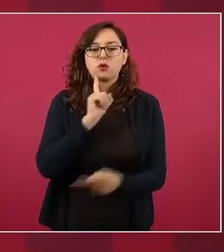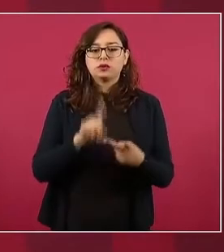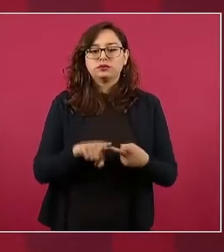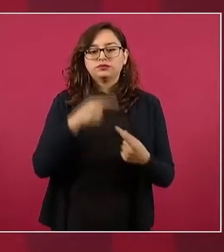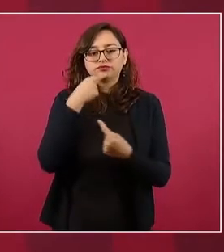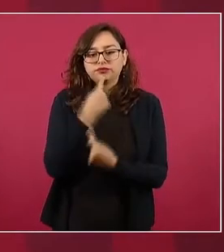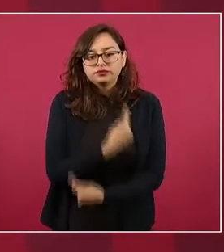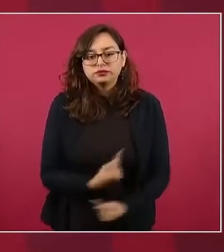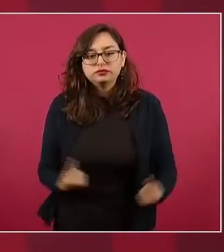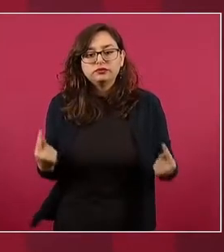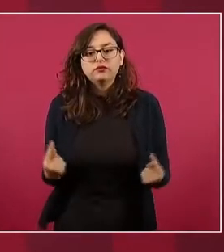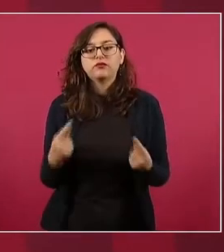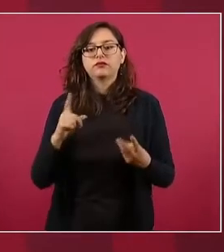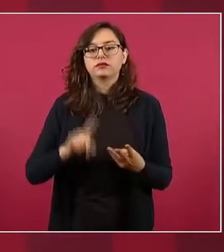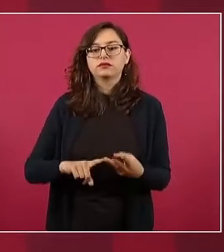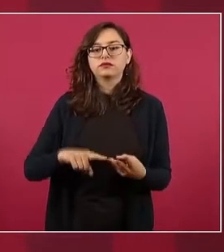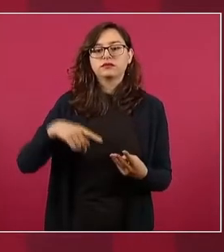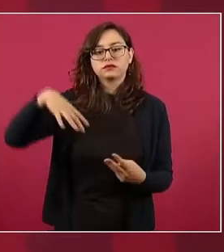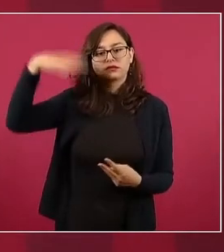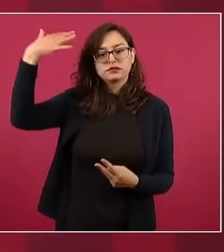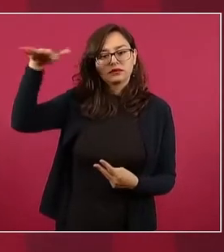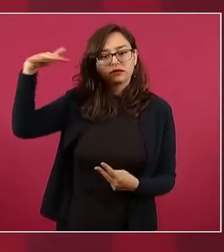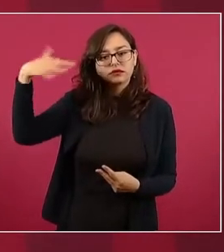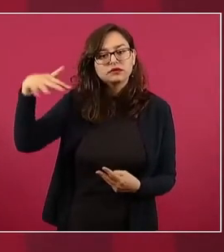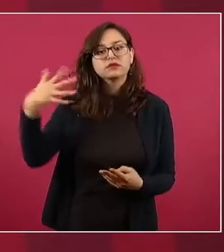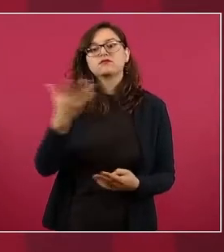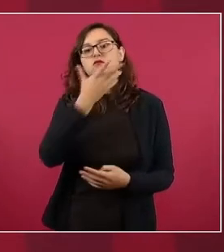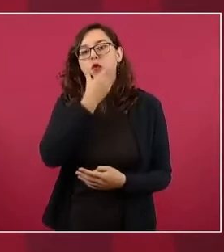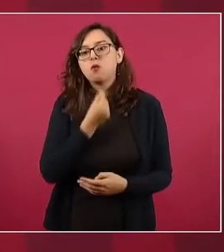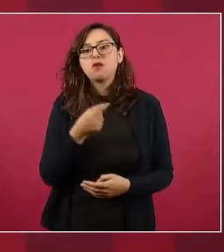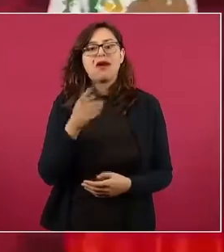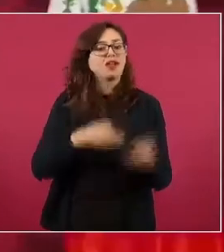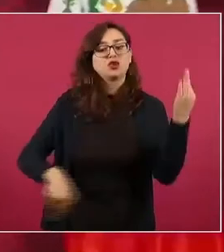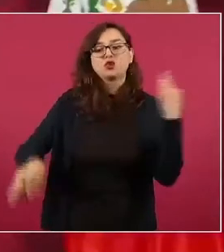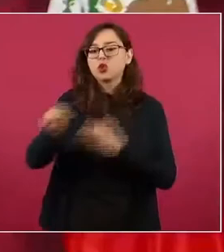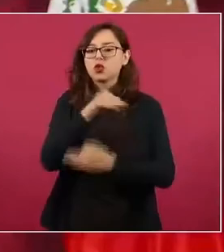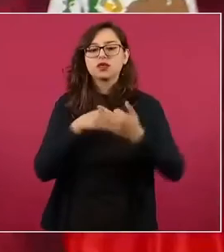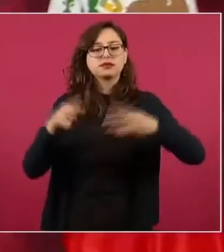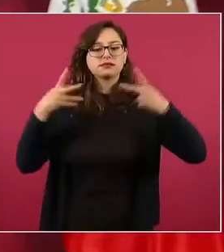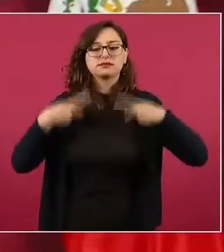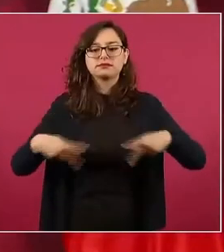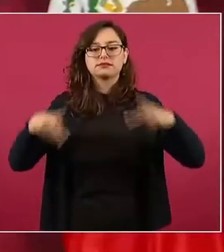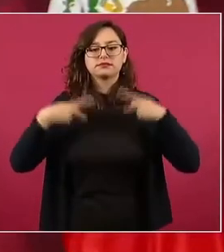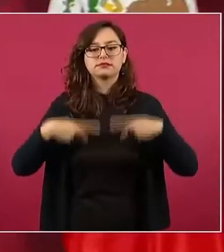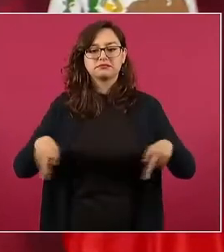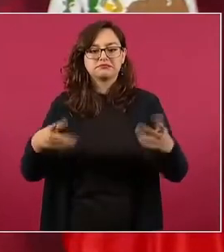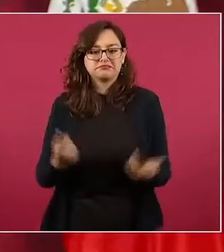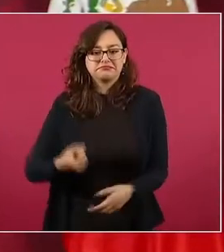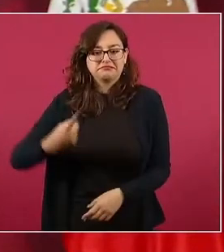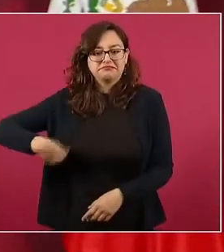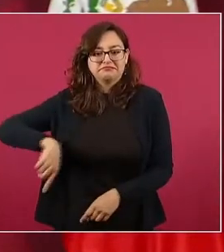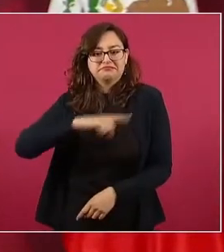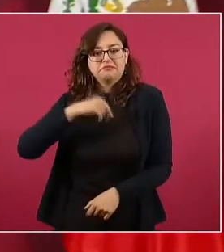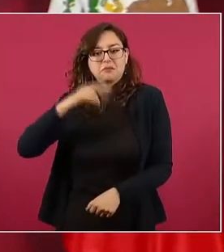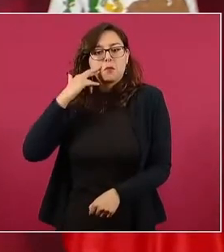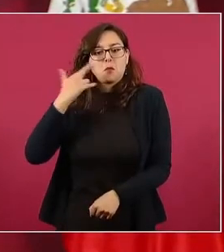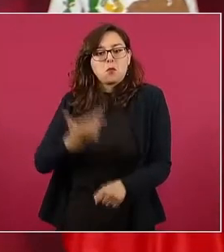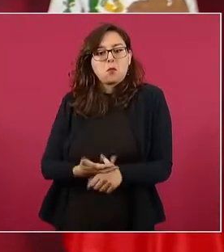niños, a los adultos, a los hombres, a todos, es nuestra responsabilidad